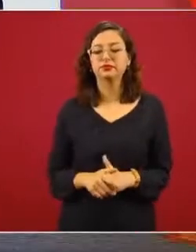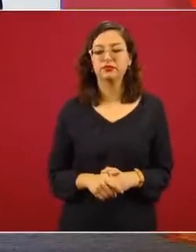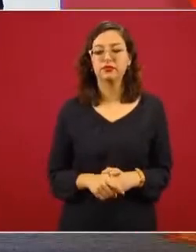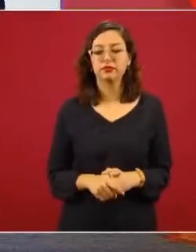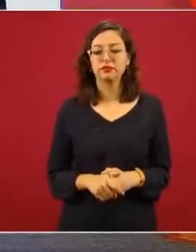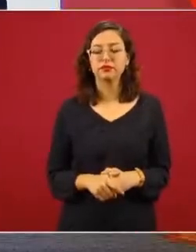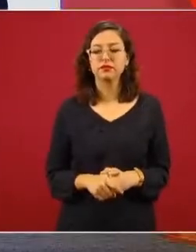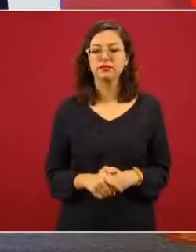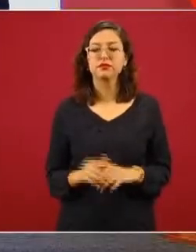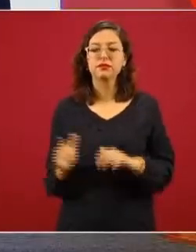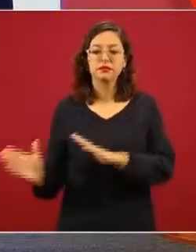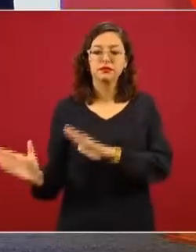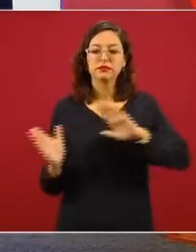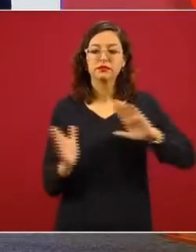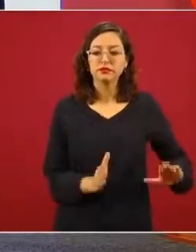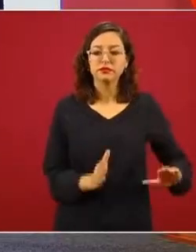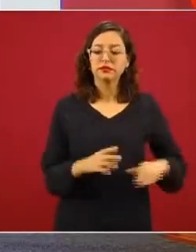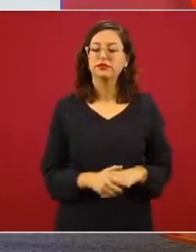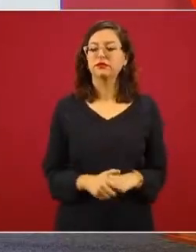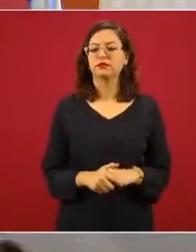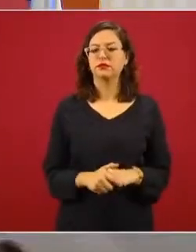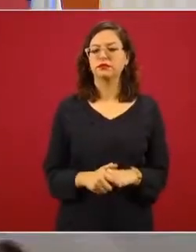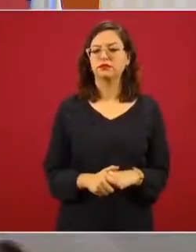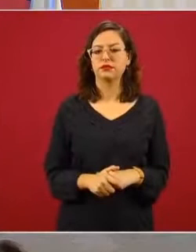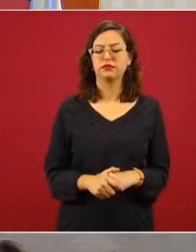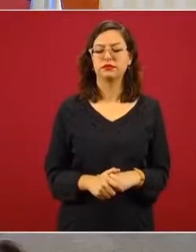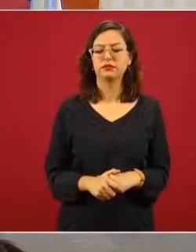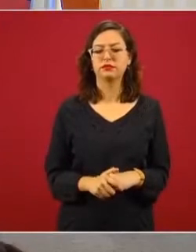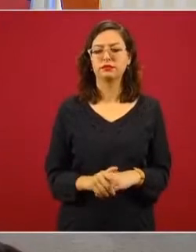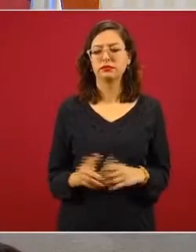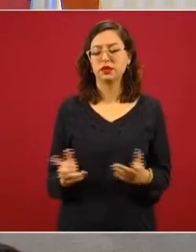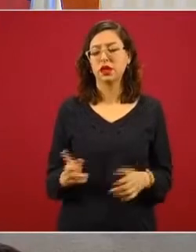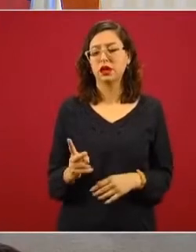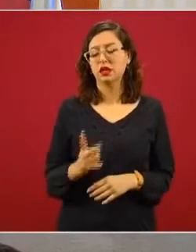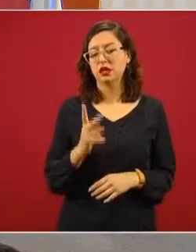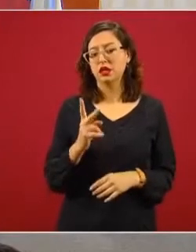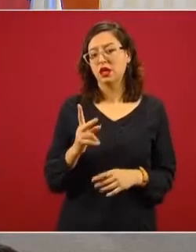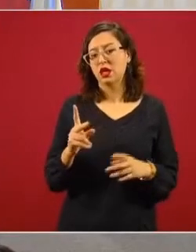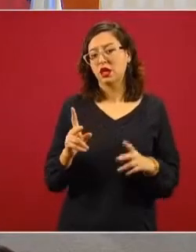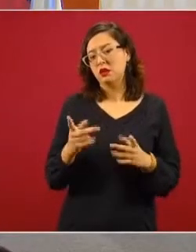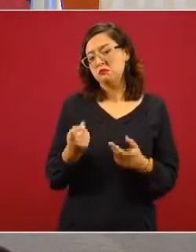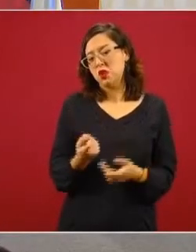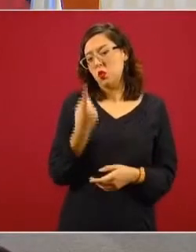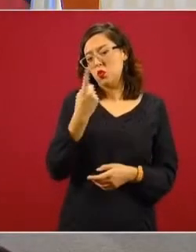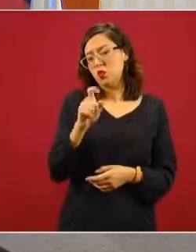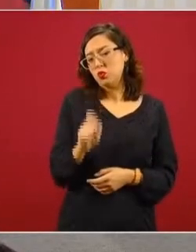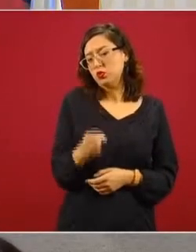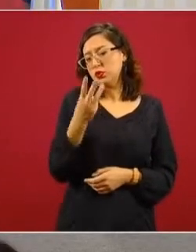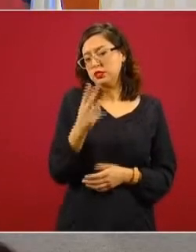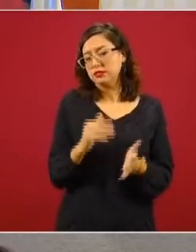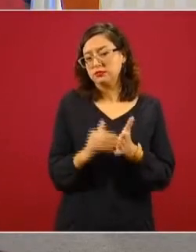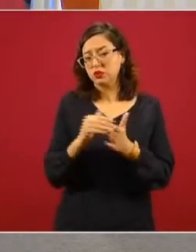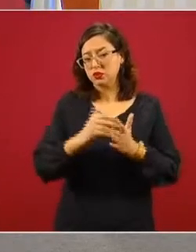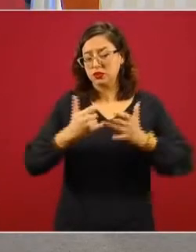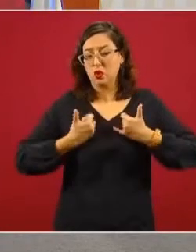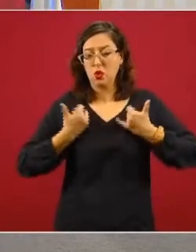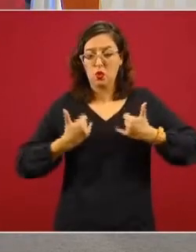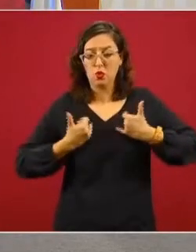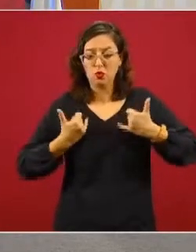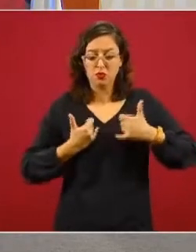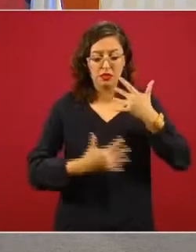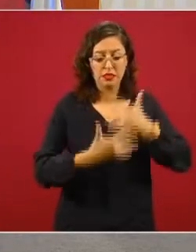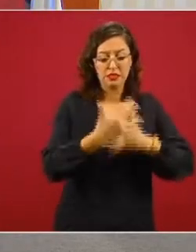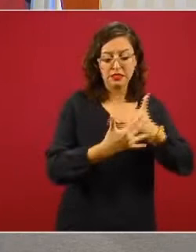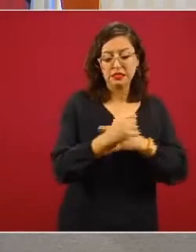Voy a pasar muy rápidamente en esto. Esta es la segunda parte a lo que nos refería. Hay alrededor de 1.3 millones de jóvenes que entre